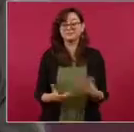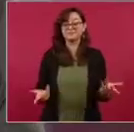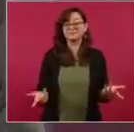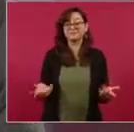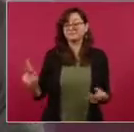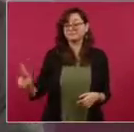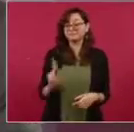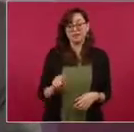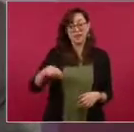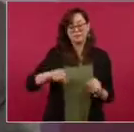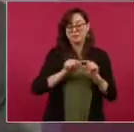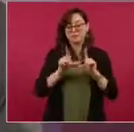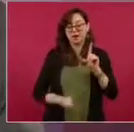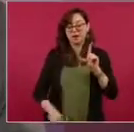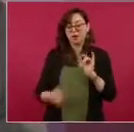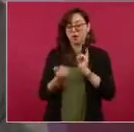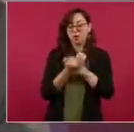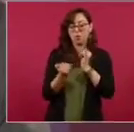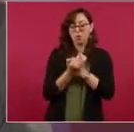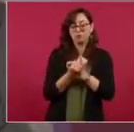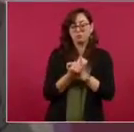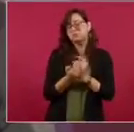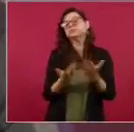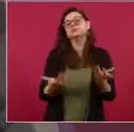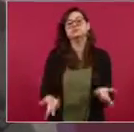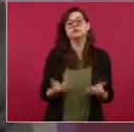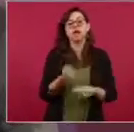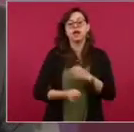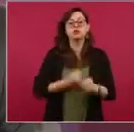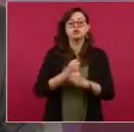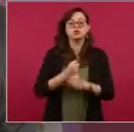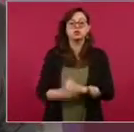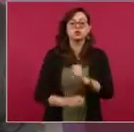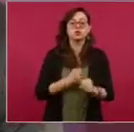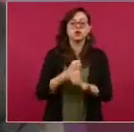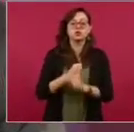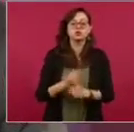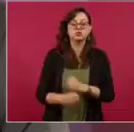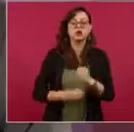y en contra de la transformación. El regreso a eso.